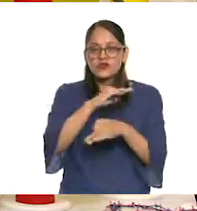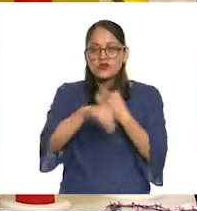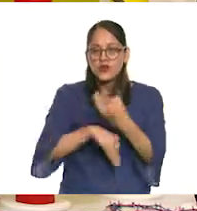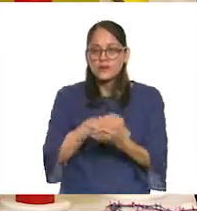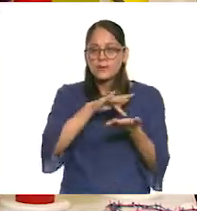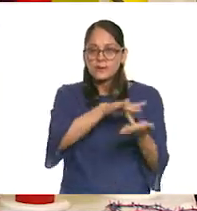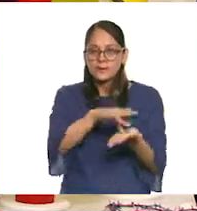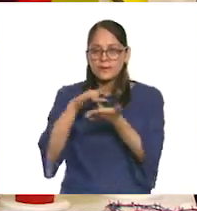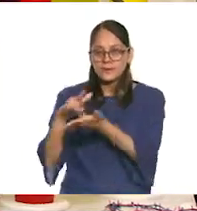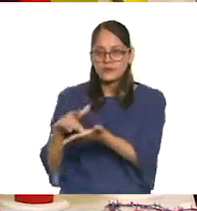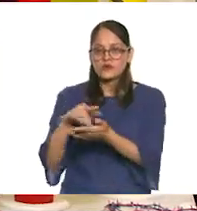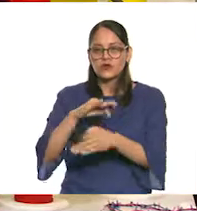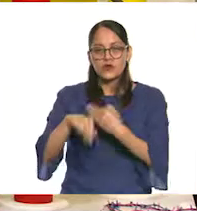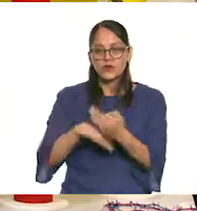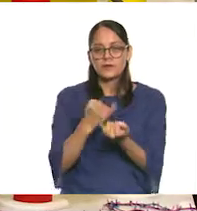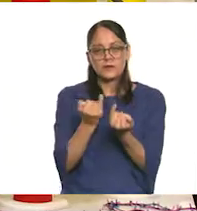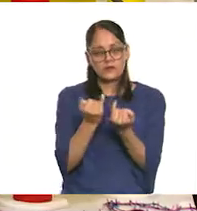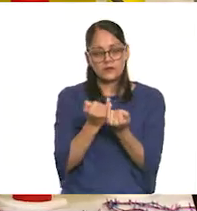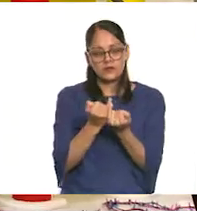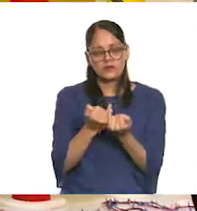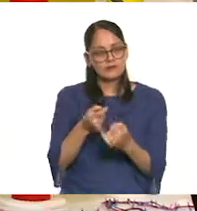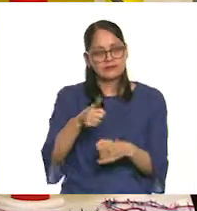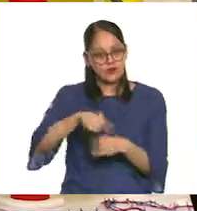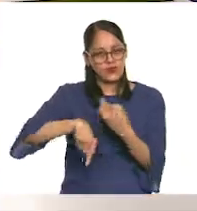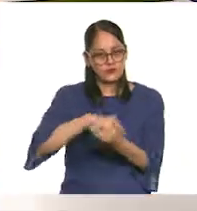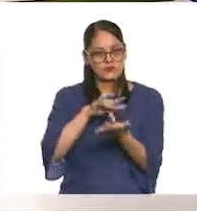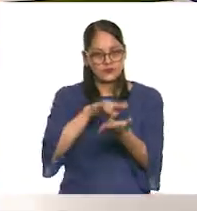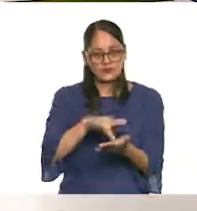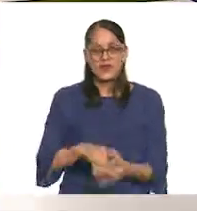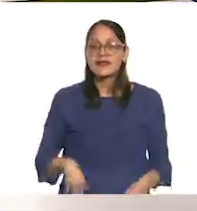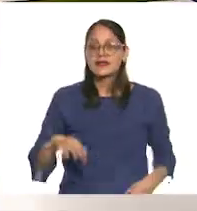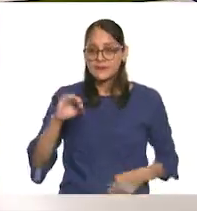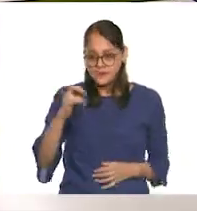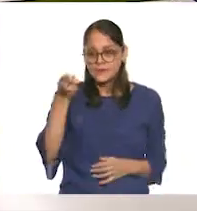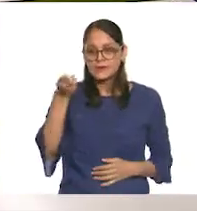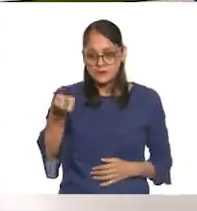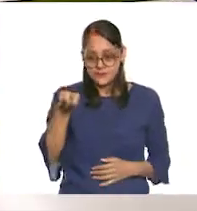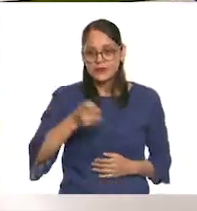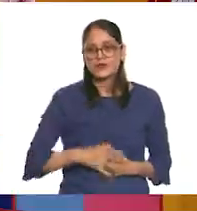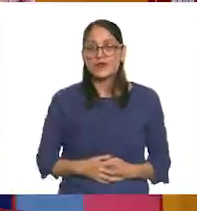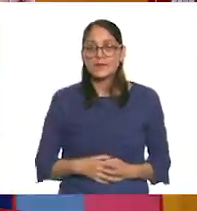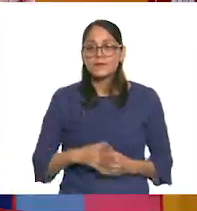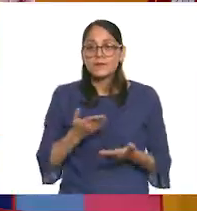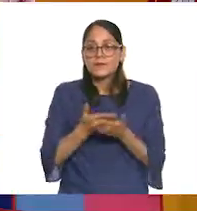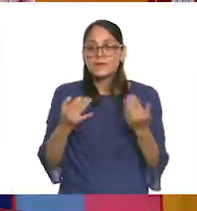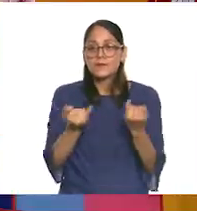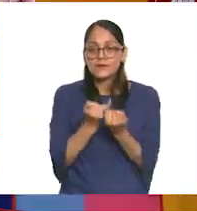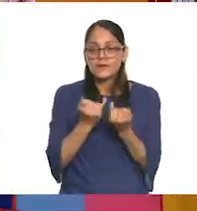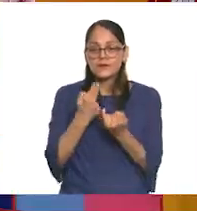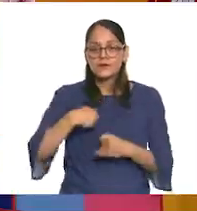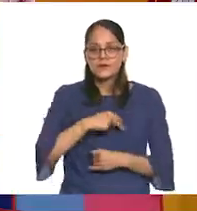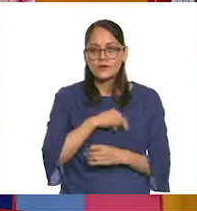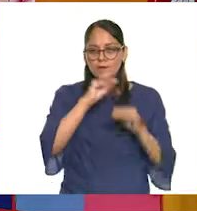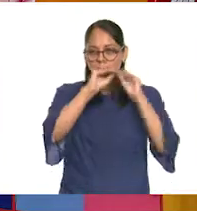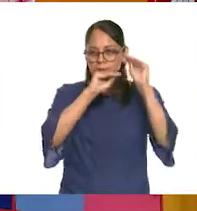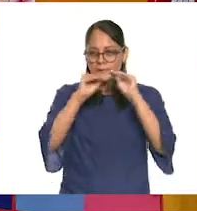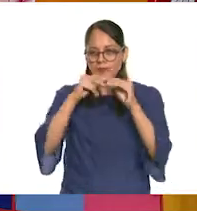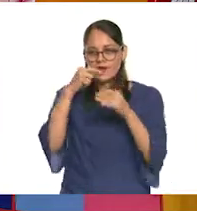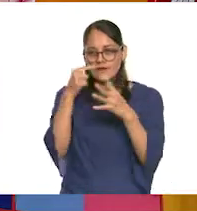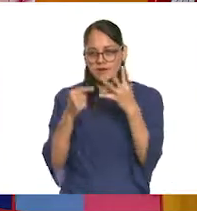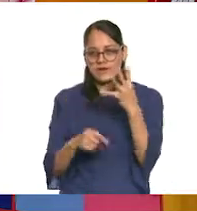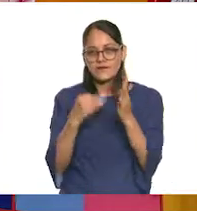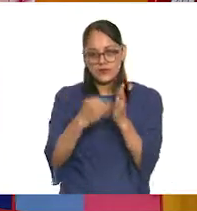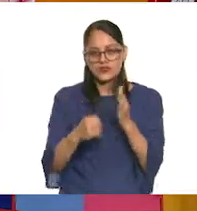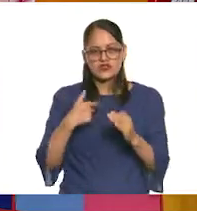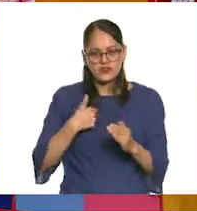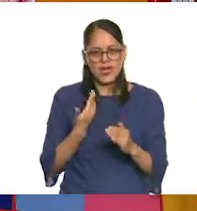colaboración de todas ustedes y de todos ustedes. Así es, Eric. Y además tenemos los demás elementos que les pedimos. Y yo